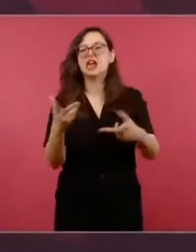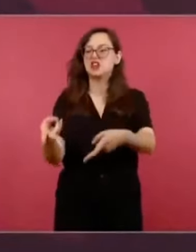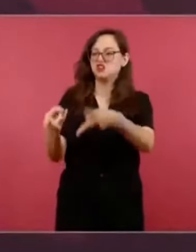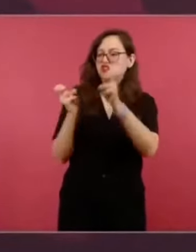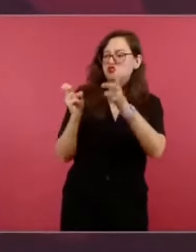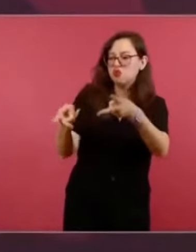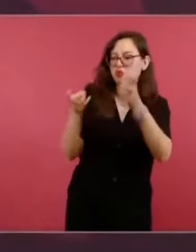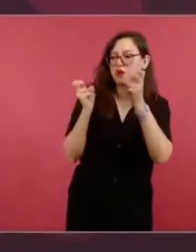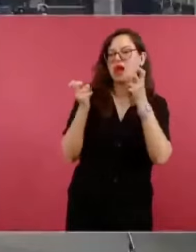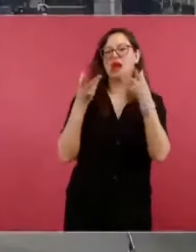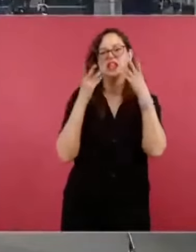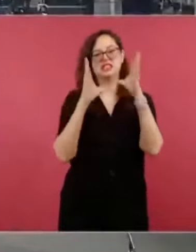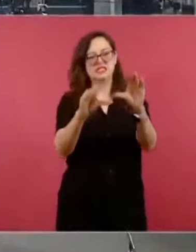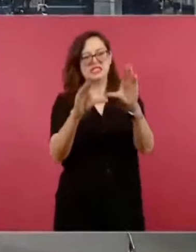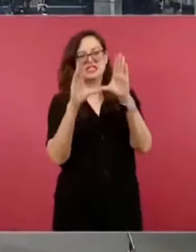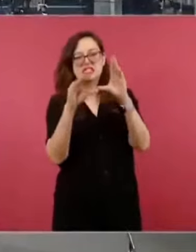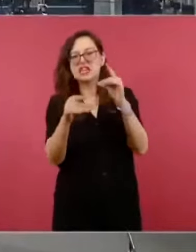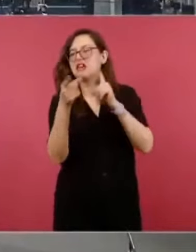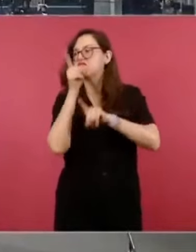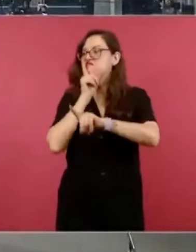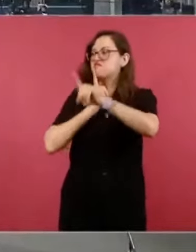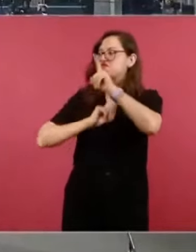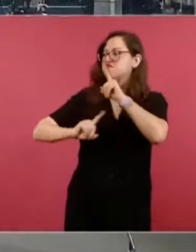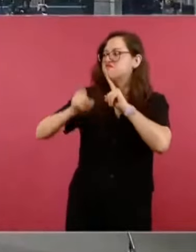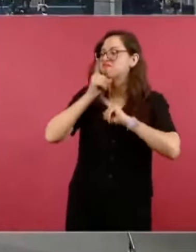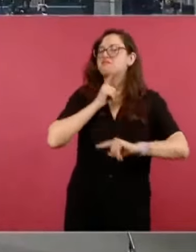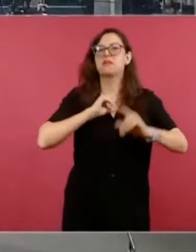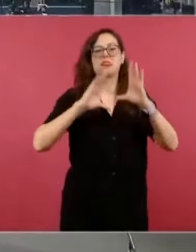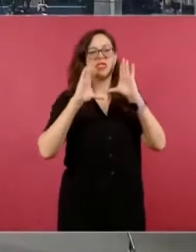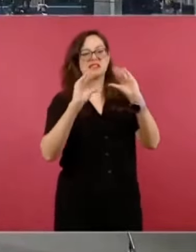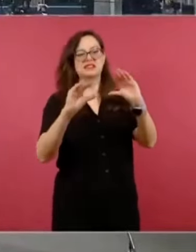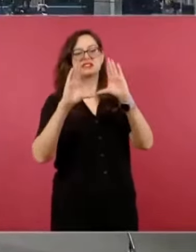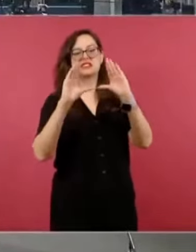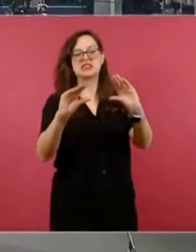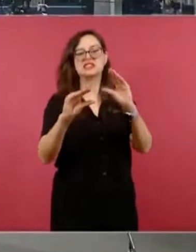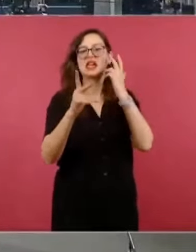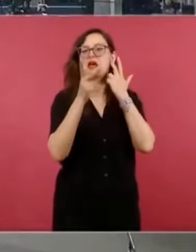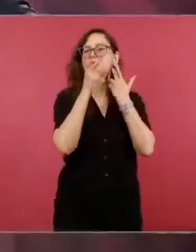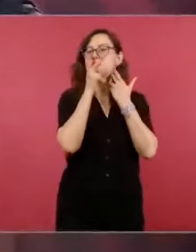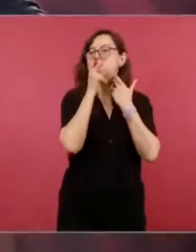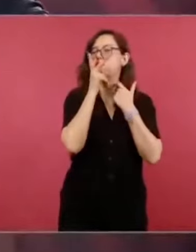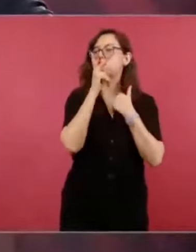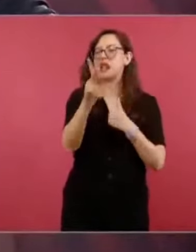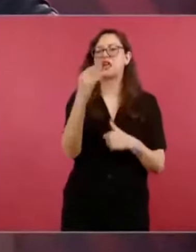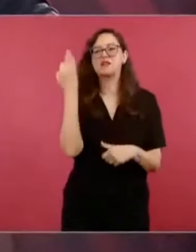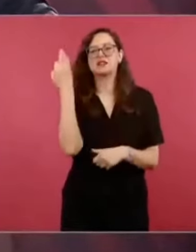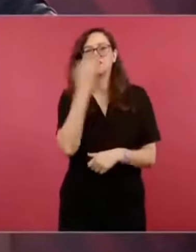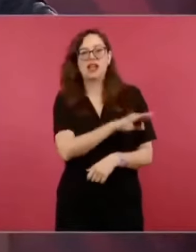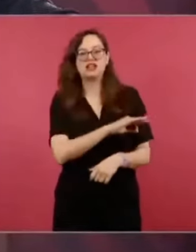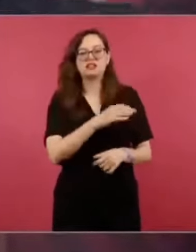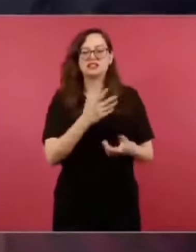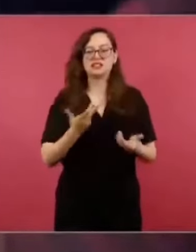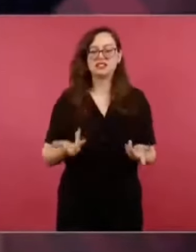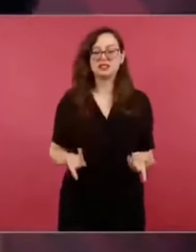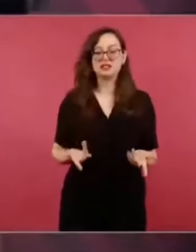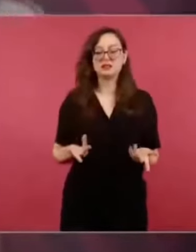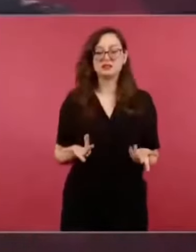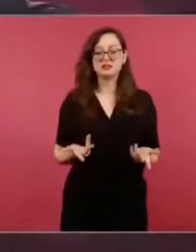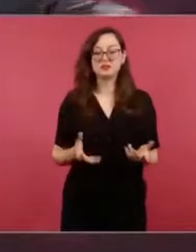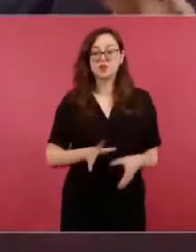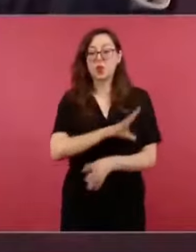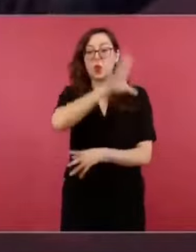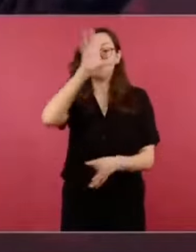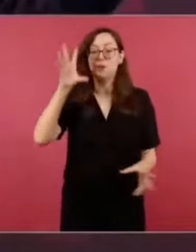mentiras y con toda la maquinaria